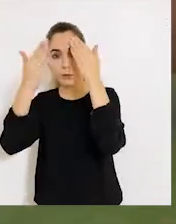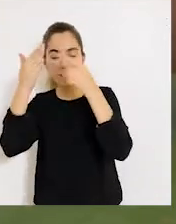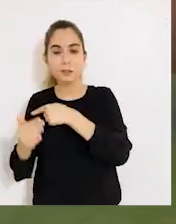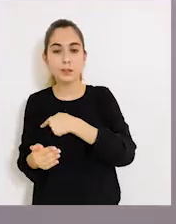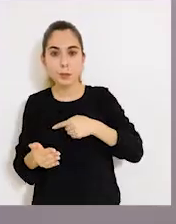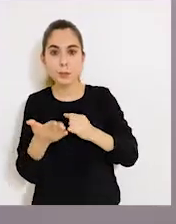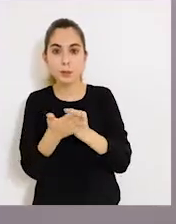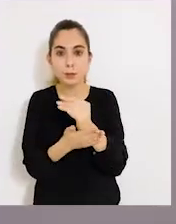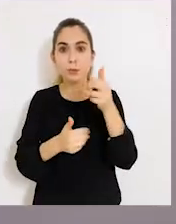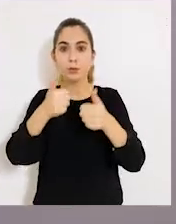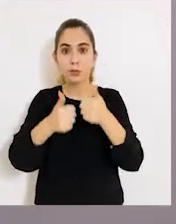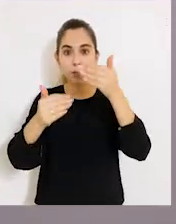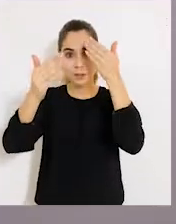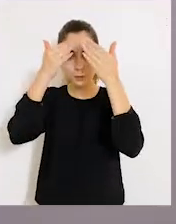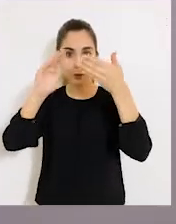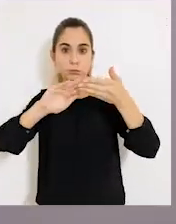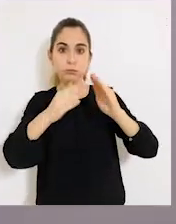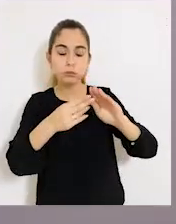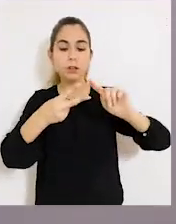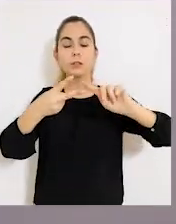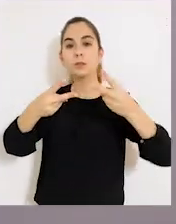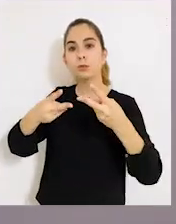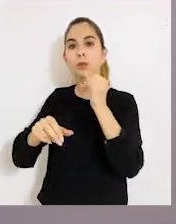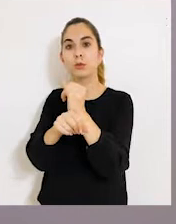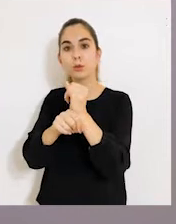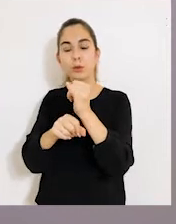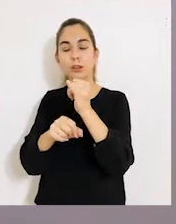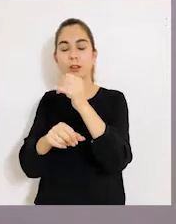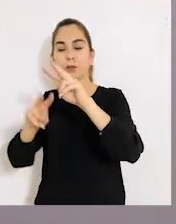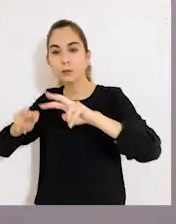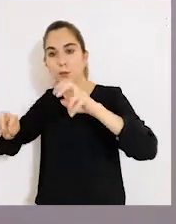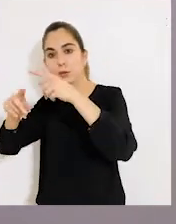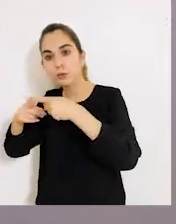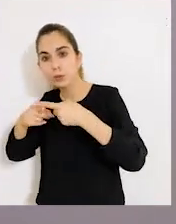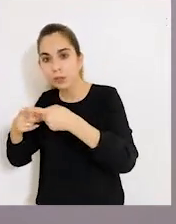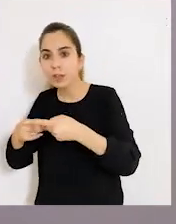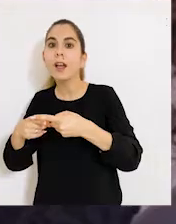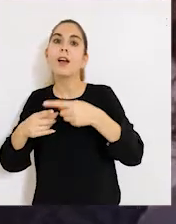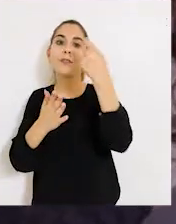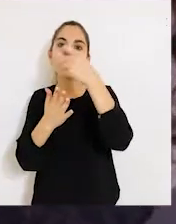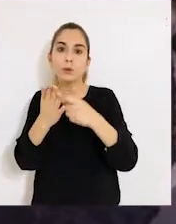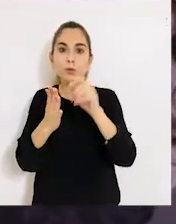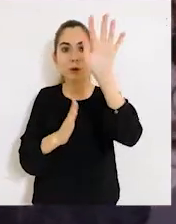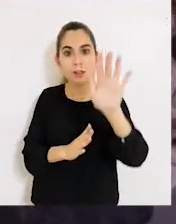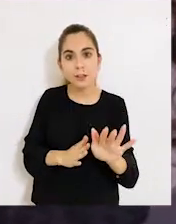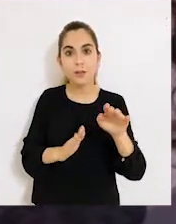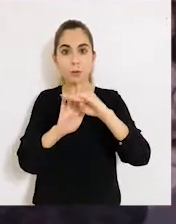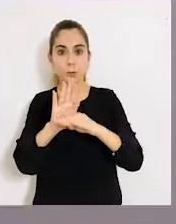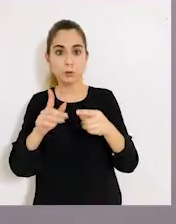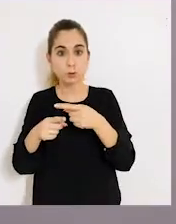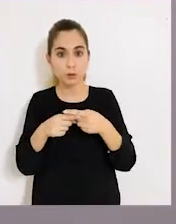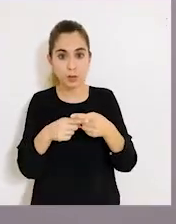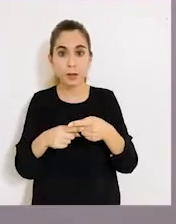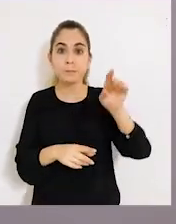Iniciación Profesional a la Psicología Comunitaria, y otro del Instituto de Sociología, que se llama Evaluación Cualitativa de Programas Sociales. En